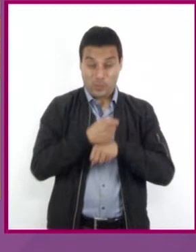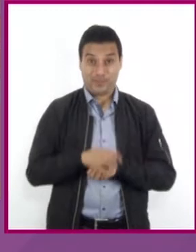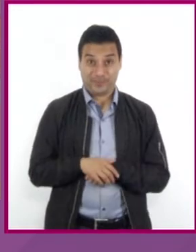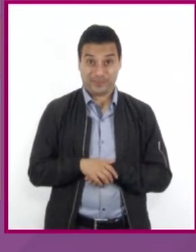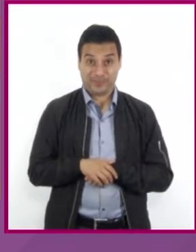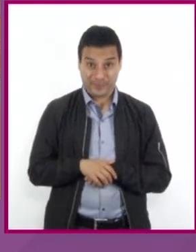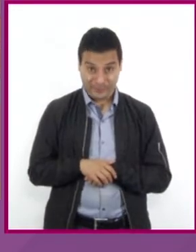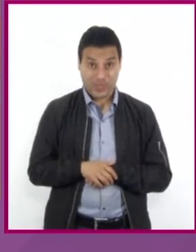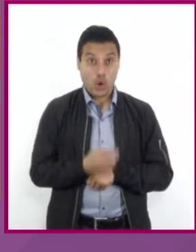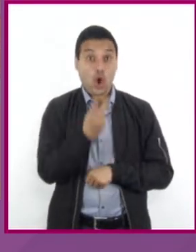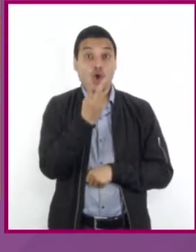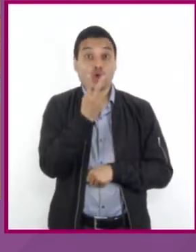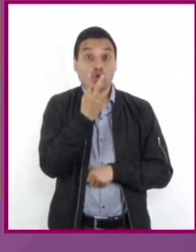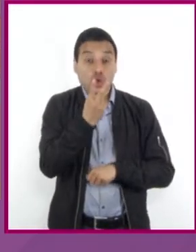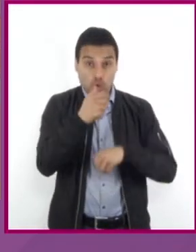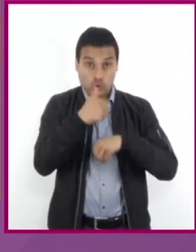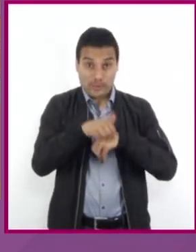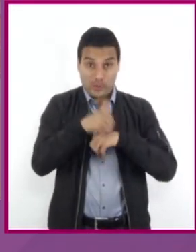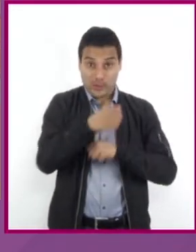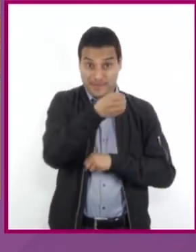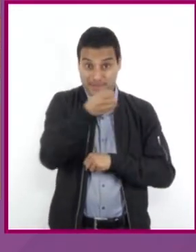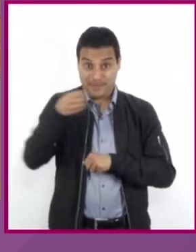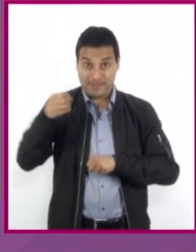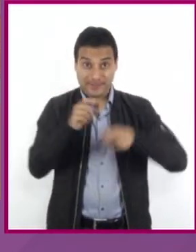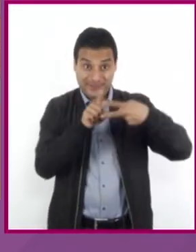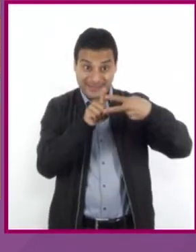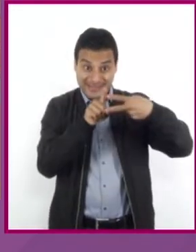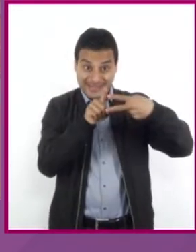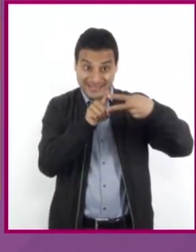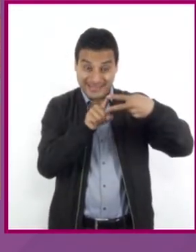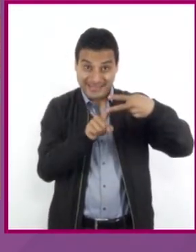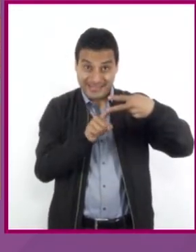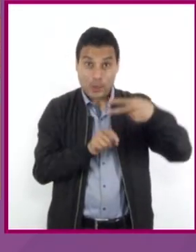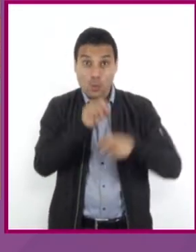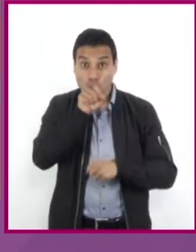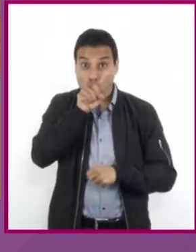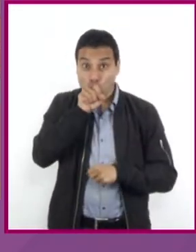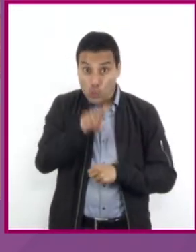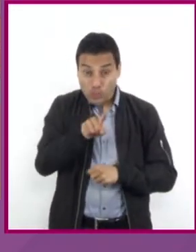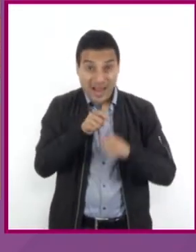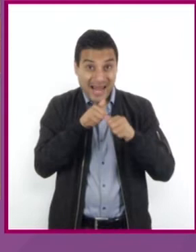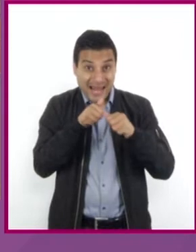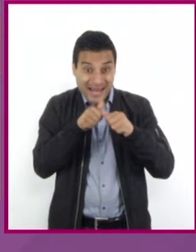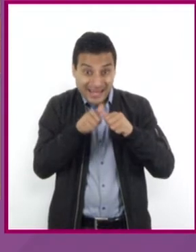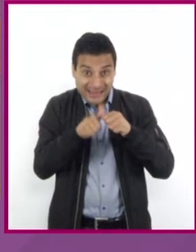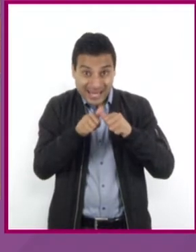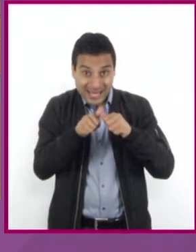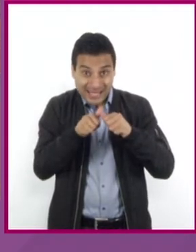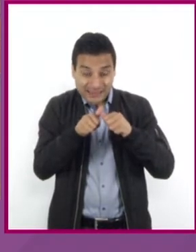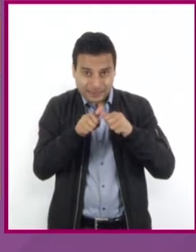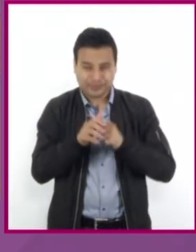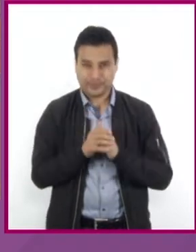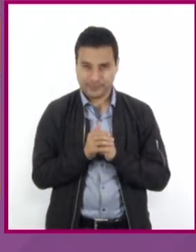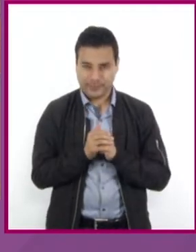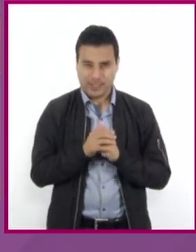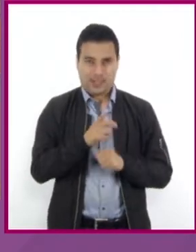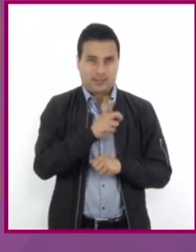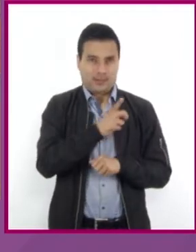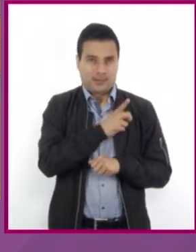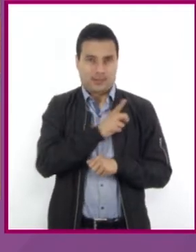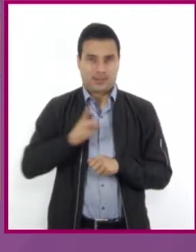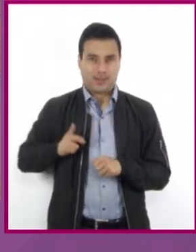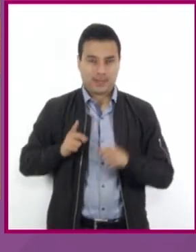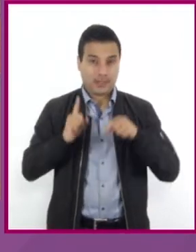la misma incógnita, para poder igualar las expresiones, obteniendo así una ecuación